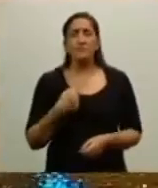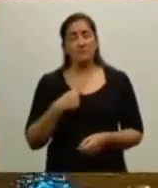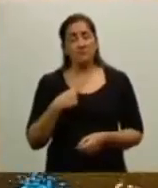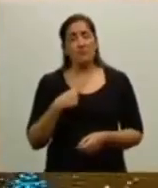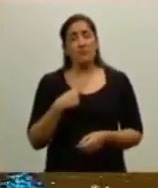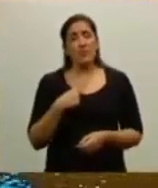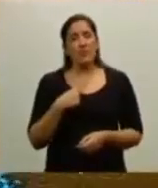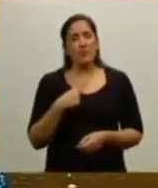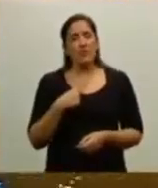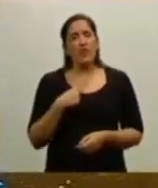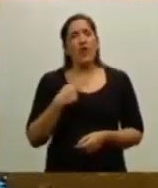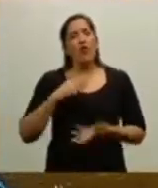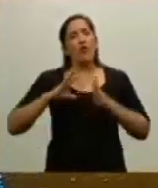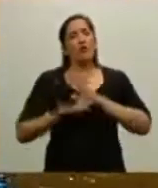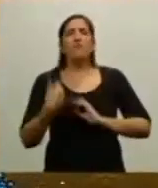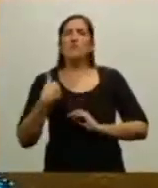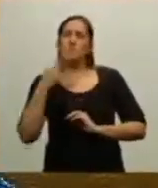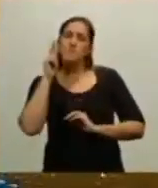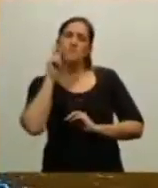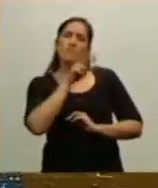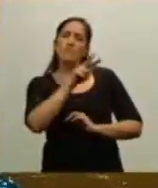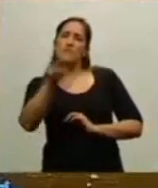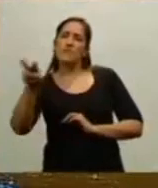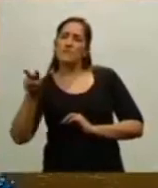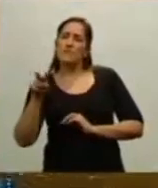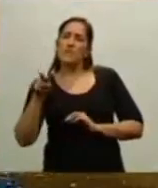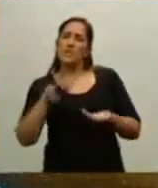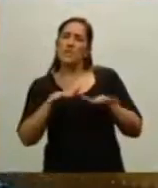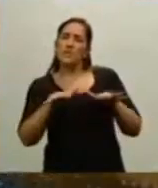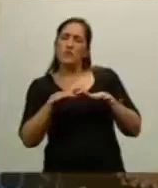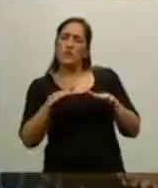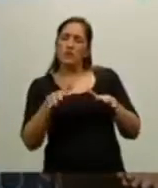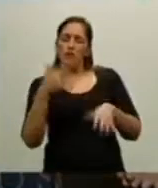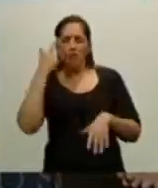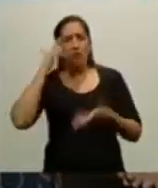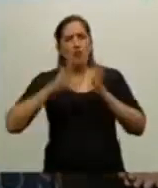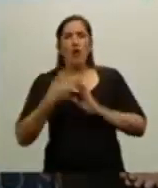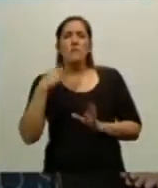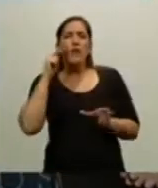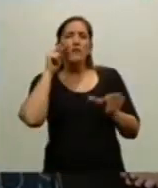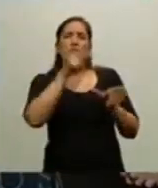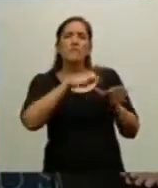una mirada y una comprensión